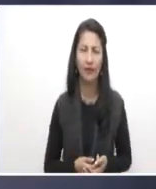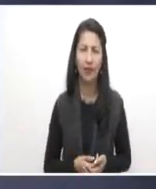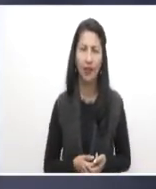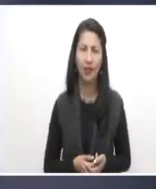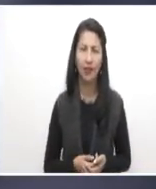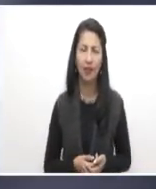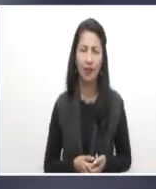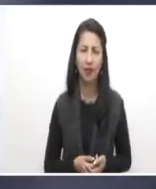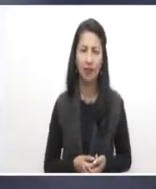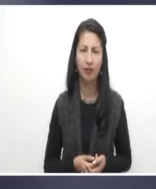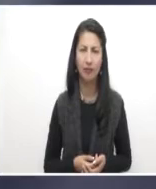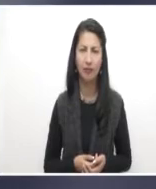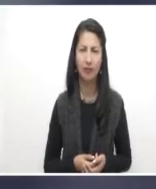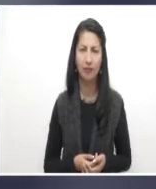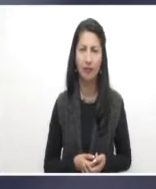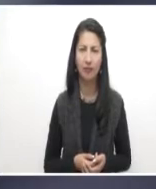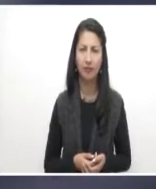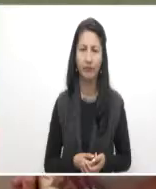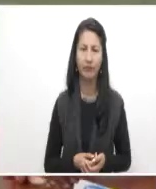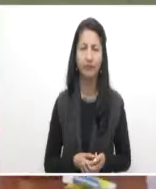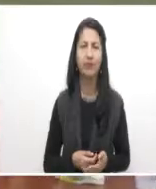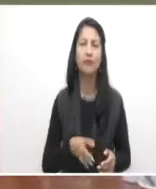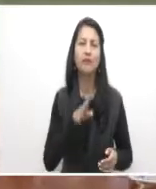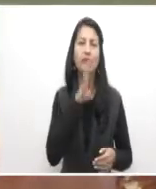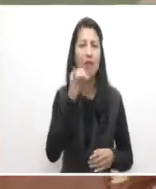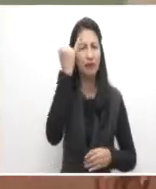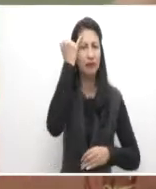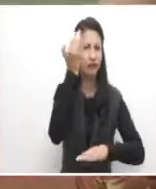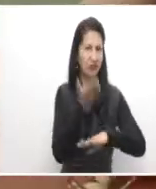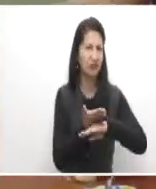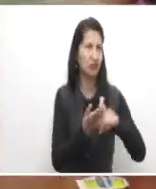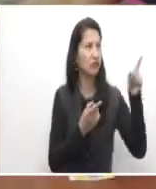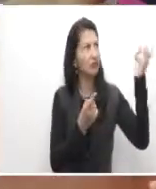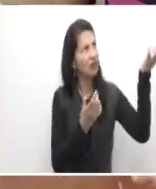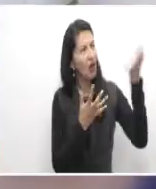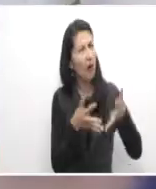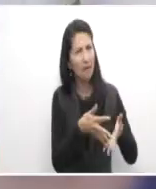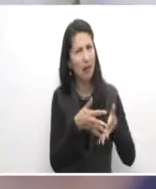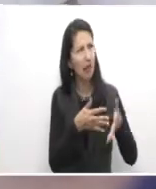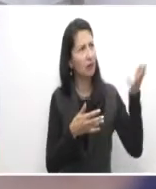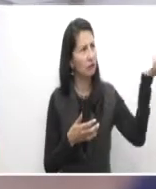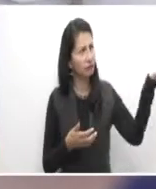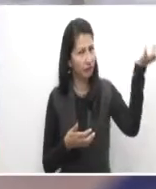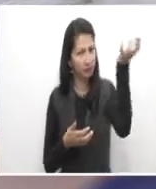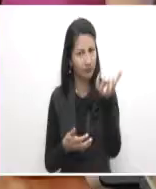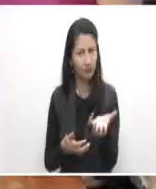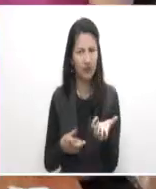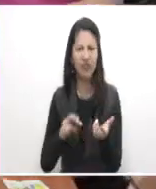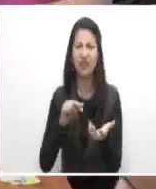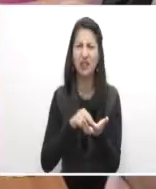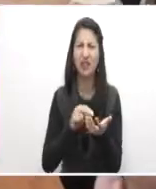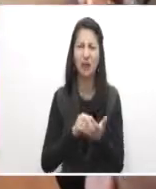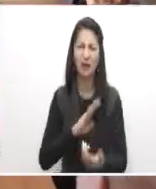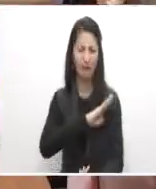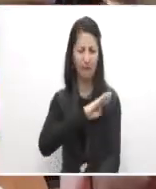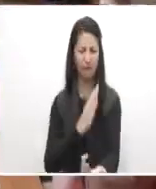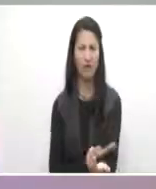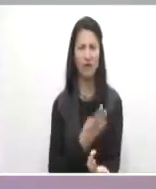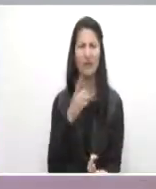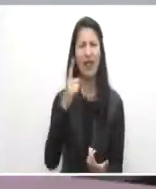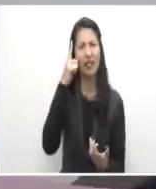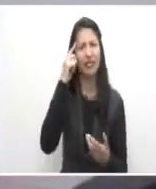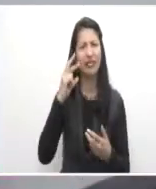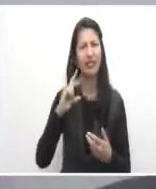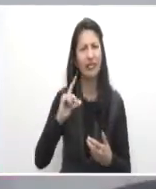Como resultado de la iniciativa del gobierno estadounidense, en el marco del programa La Fuerza de los 100.000 de las Américas, que promueve el